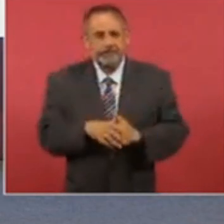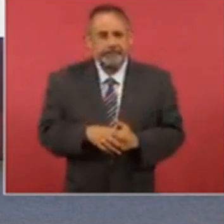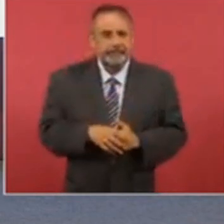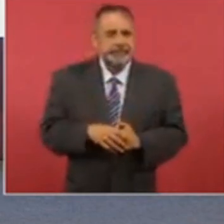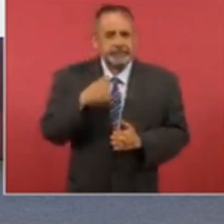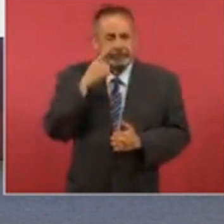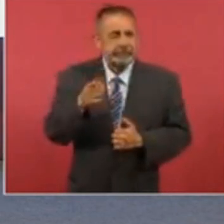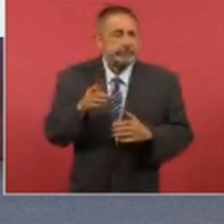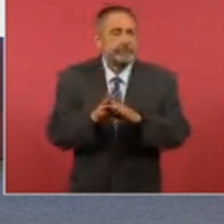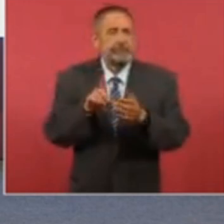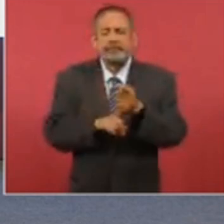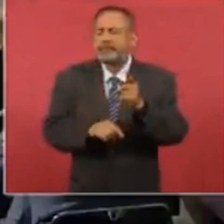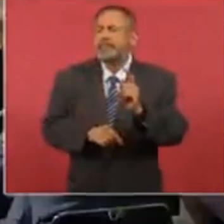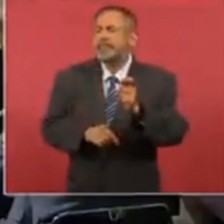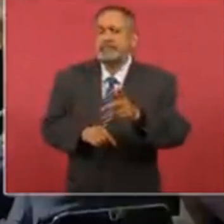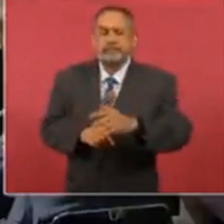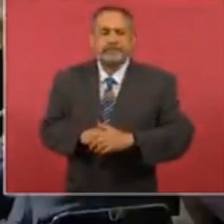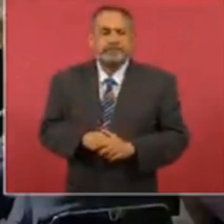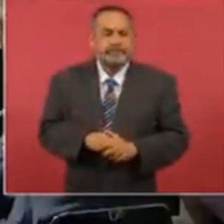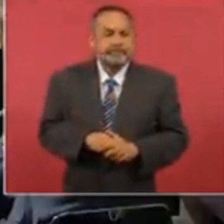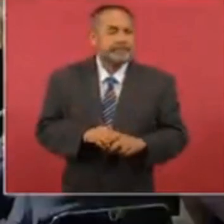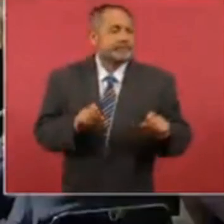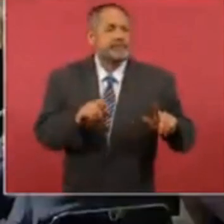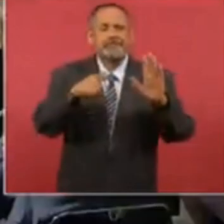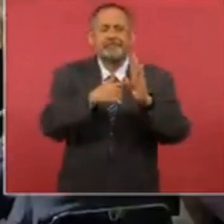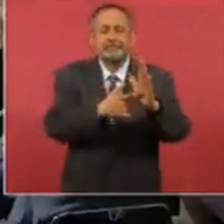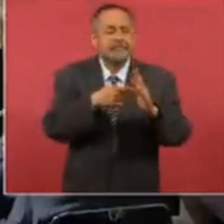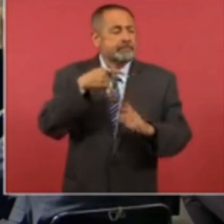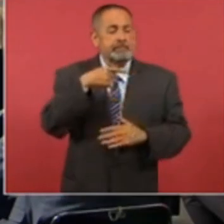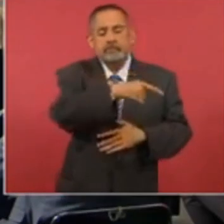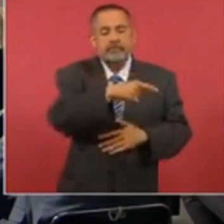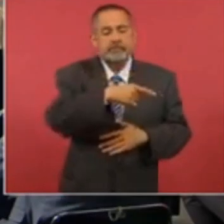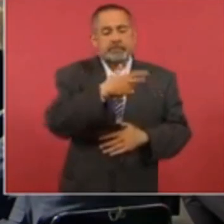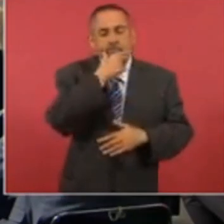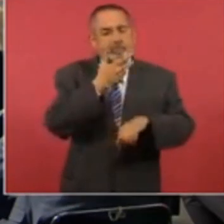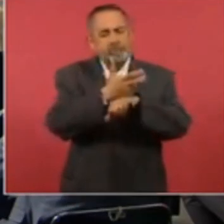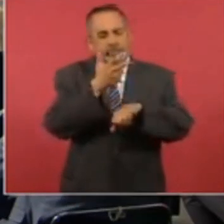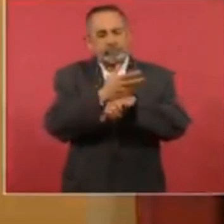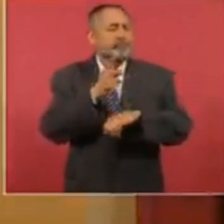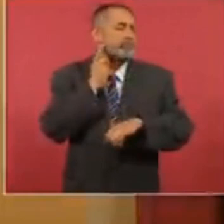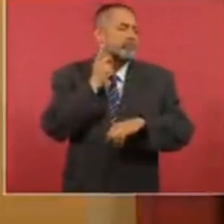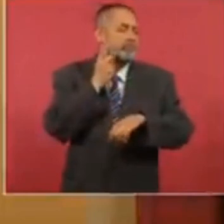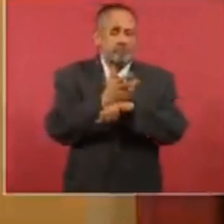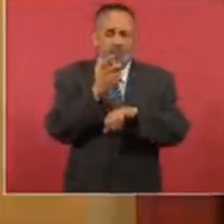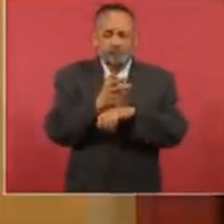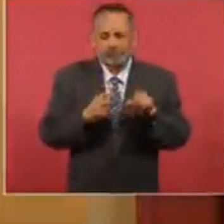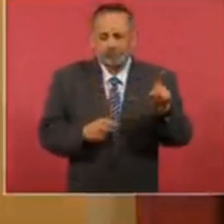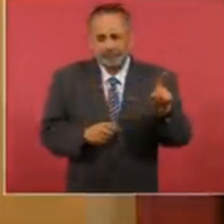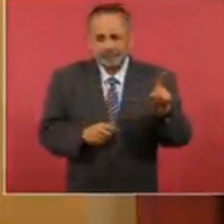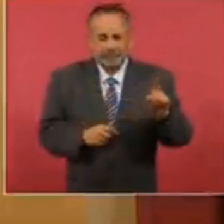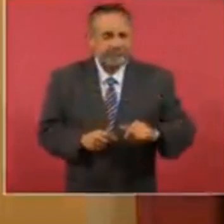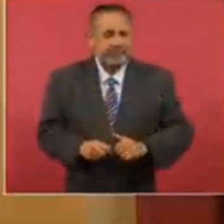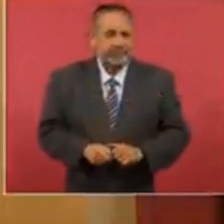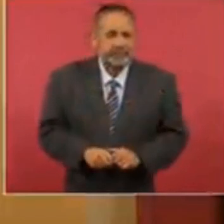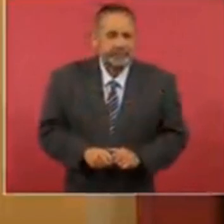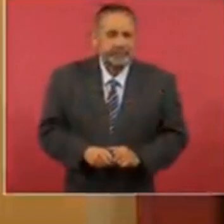esa narrativa de que no es Ovidio y con eso lo están defendiendo. El presidente da información de